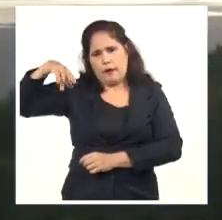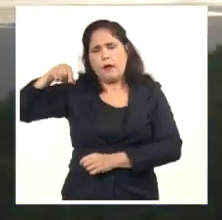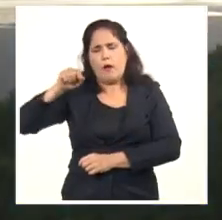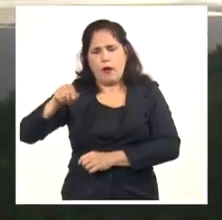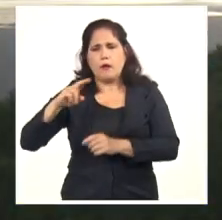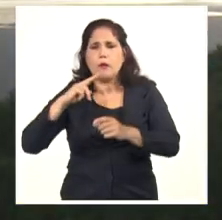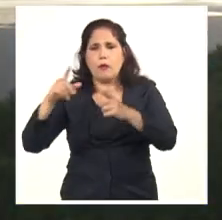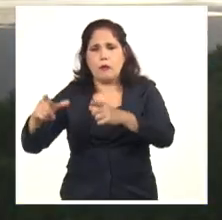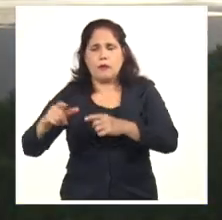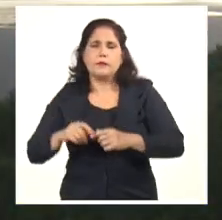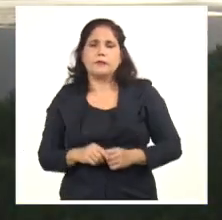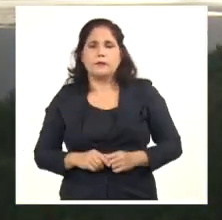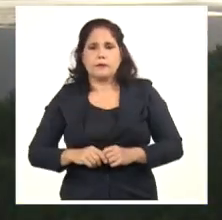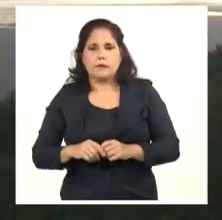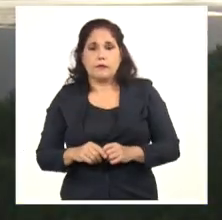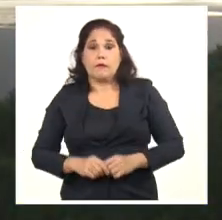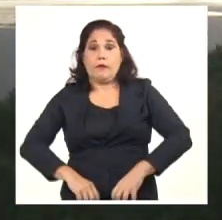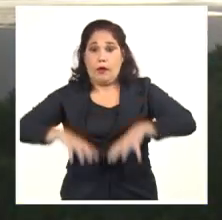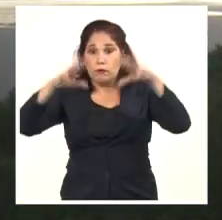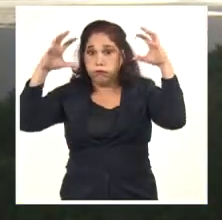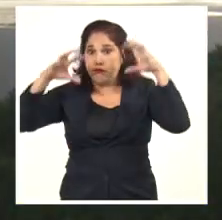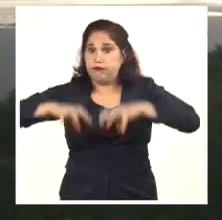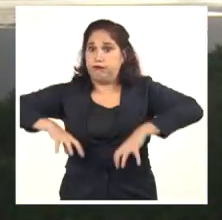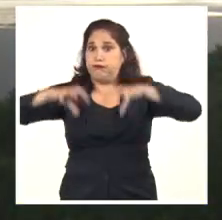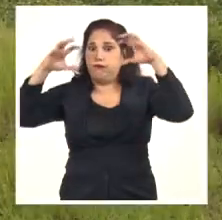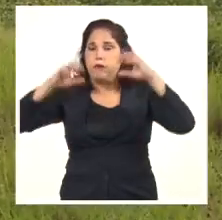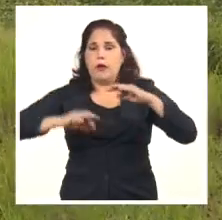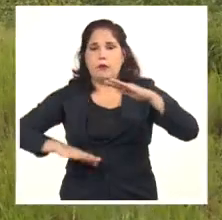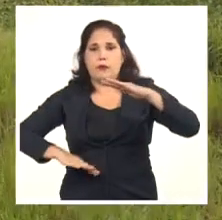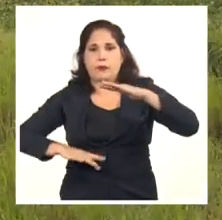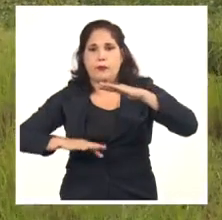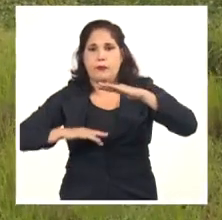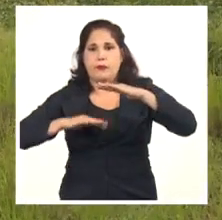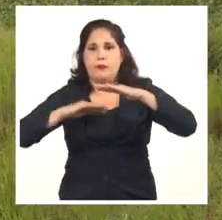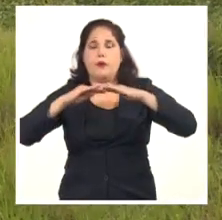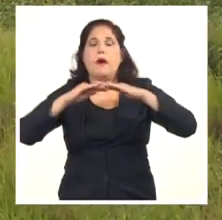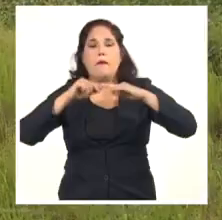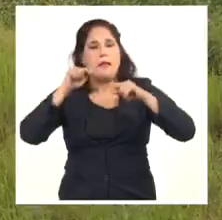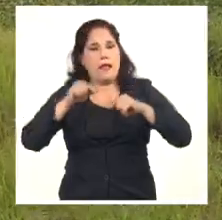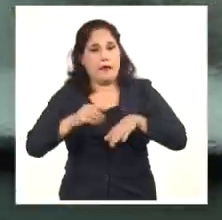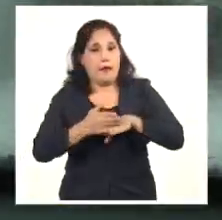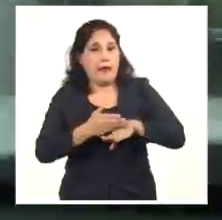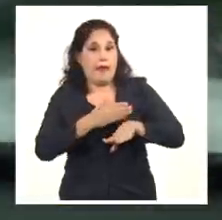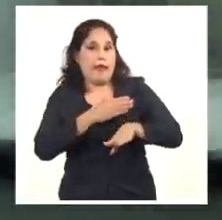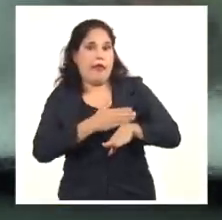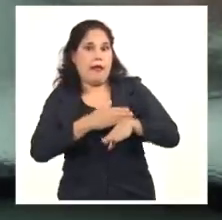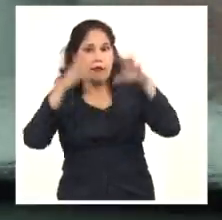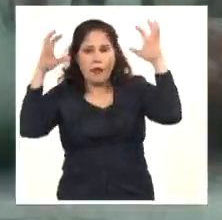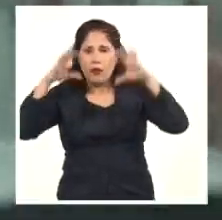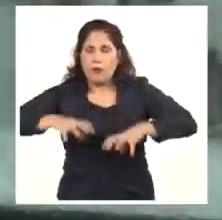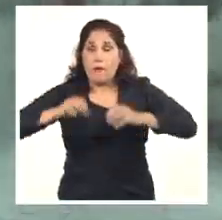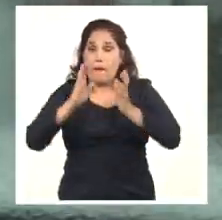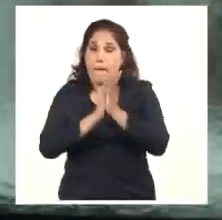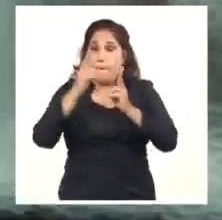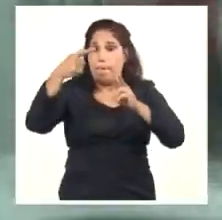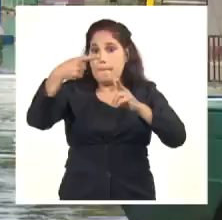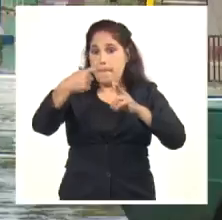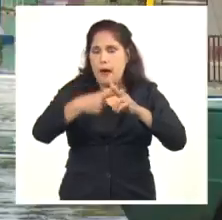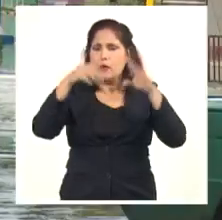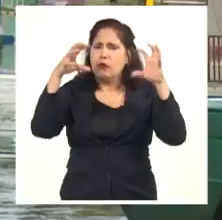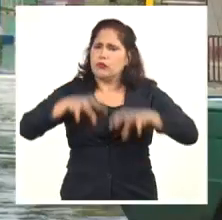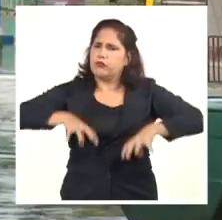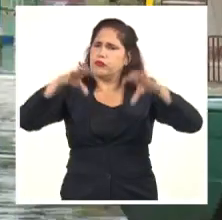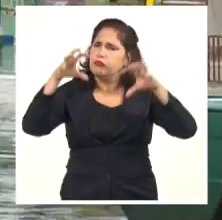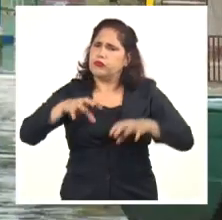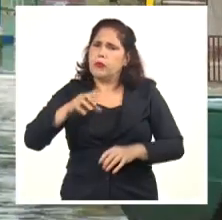El volumen del agua retenida aumenta. Es un momento antecedido por un mayo que reportó lluvias